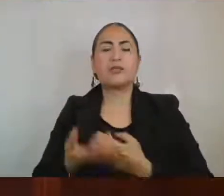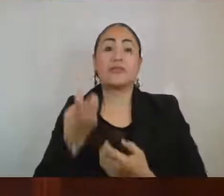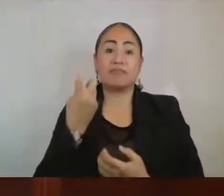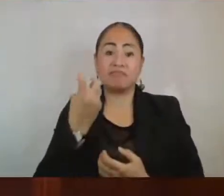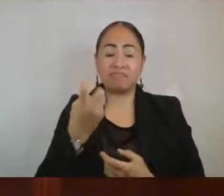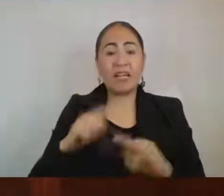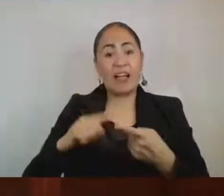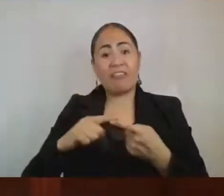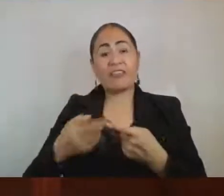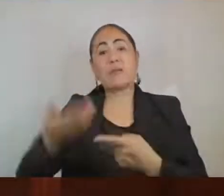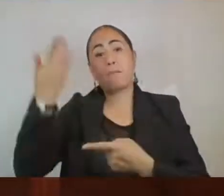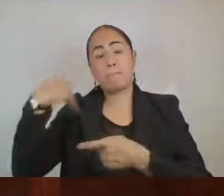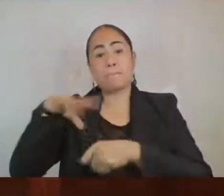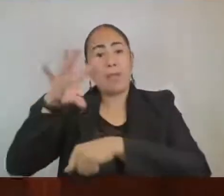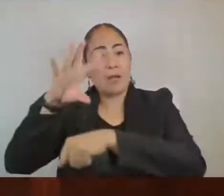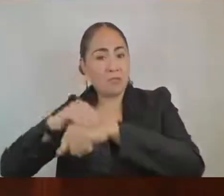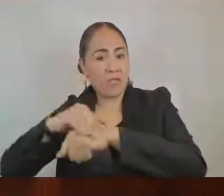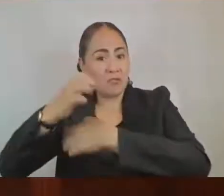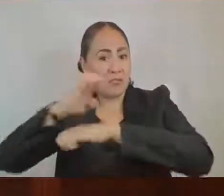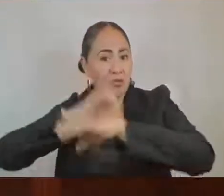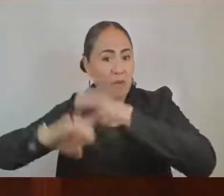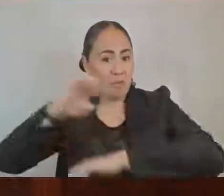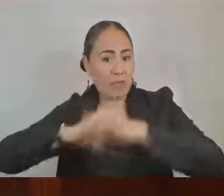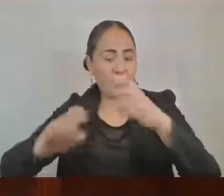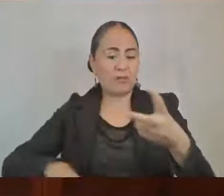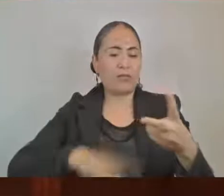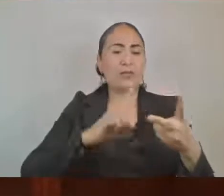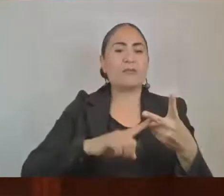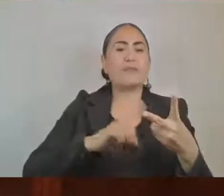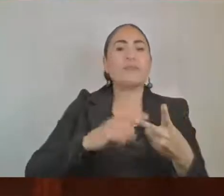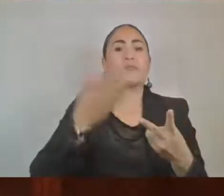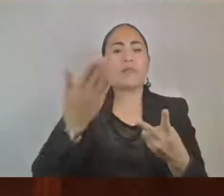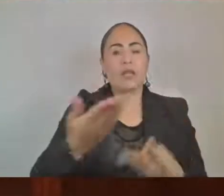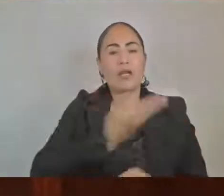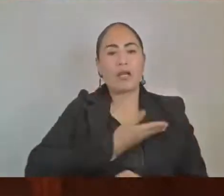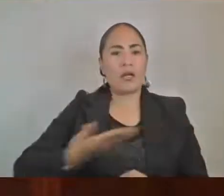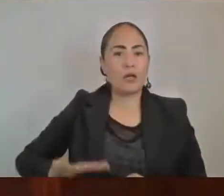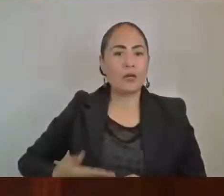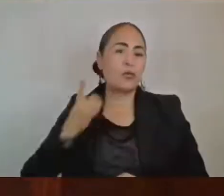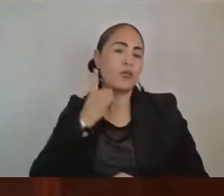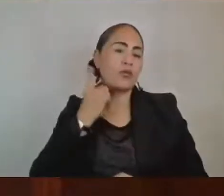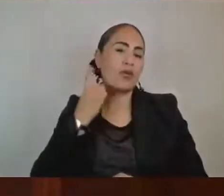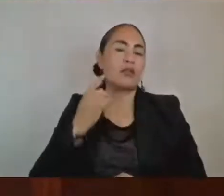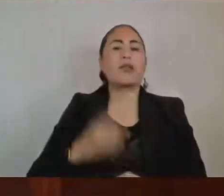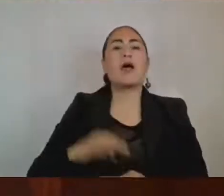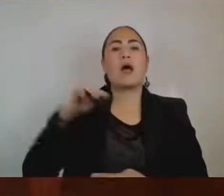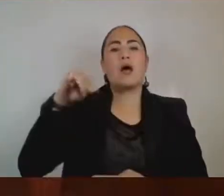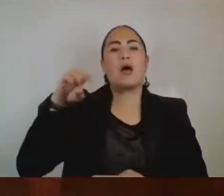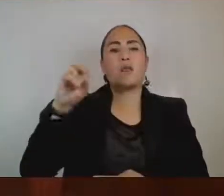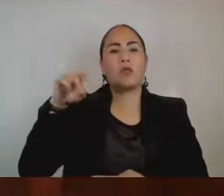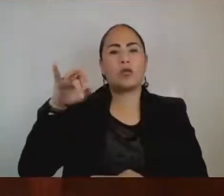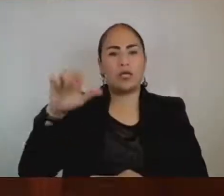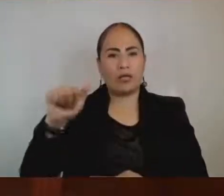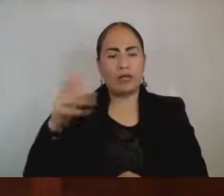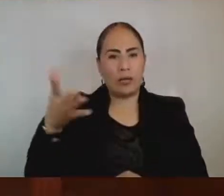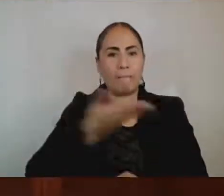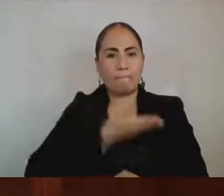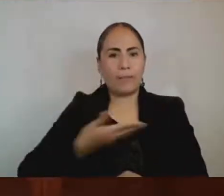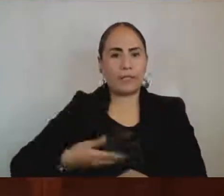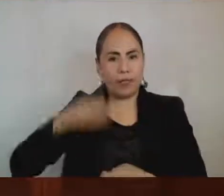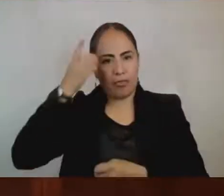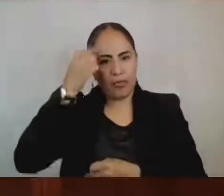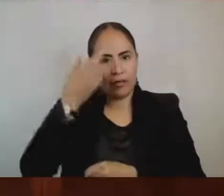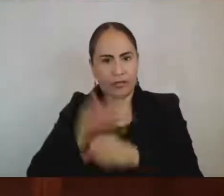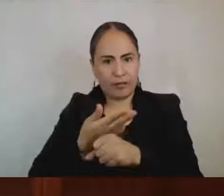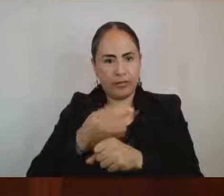Compañera diputada Mónica Angélica Álvarez Némer, Presidenta de la Erectiva de la 60 Legislatura del Estado